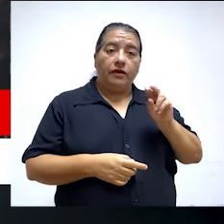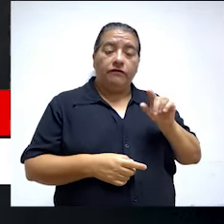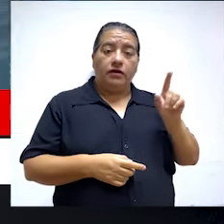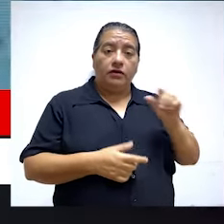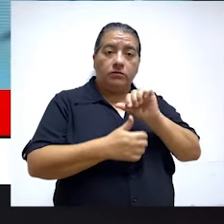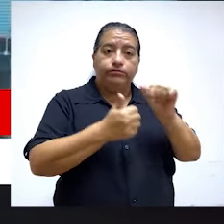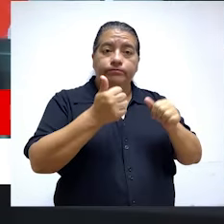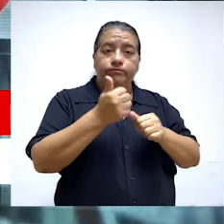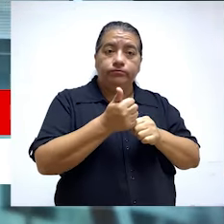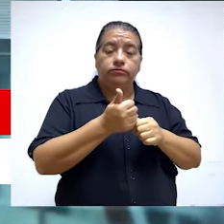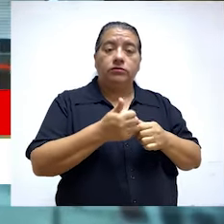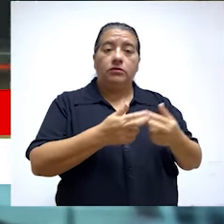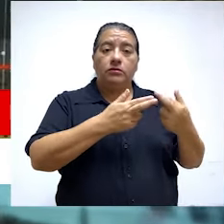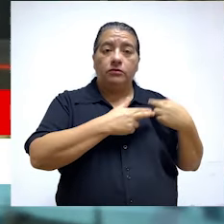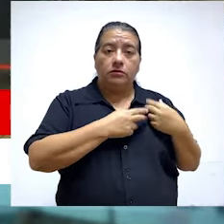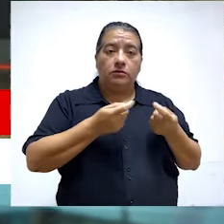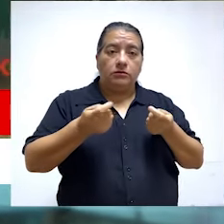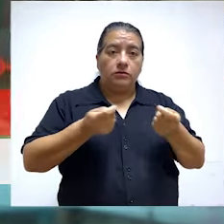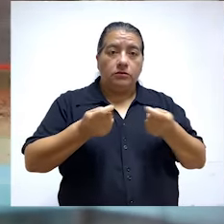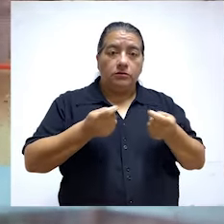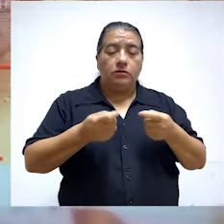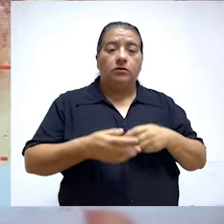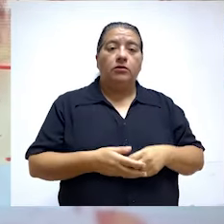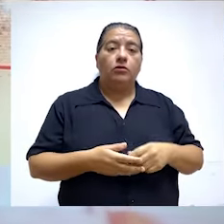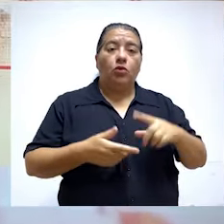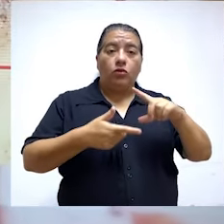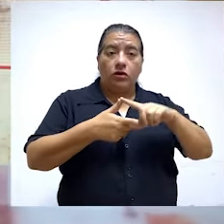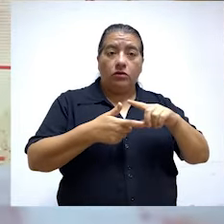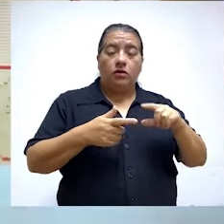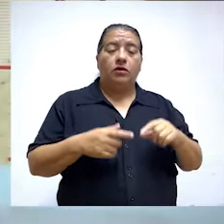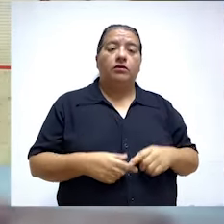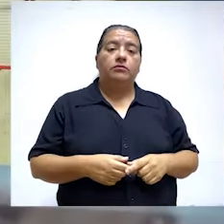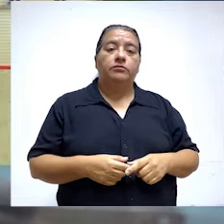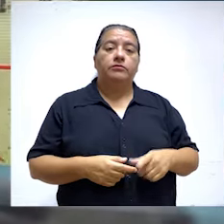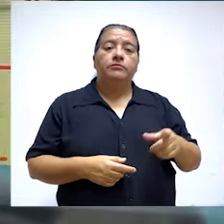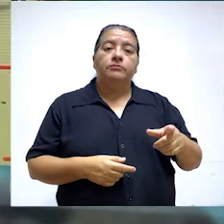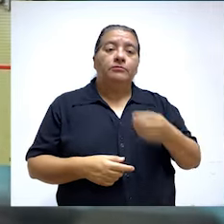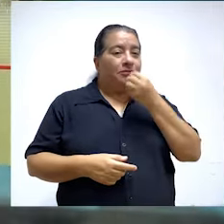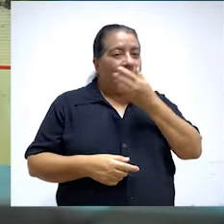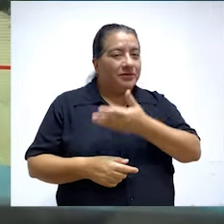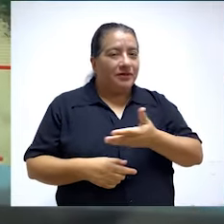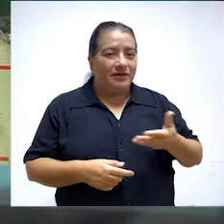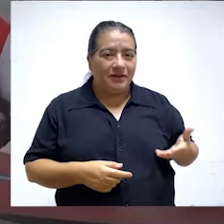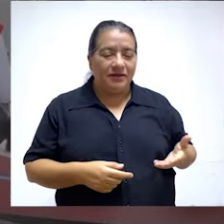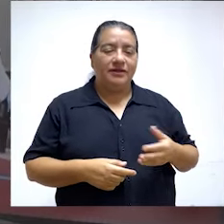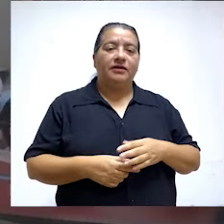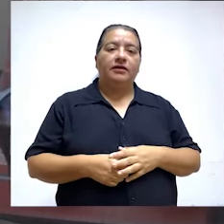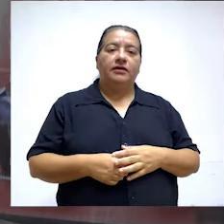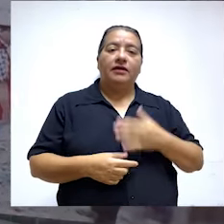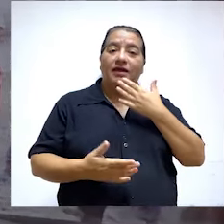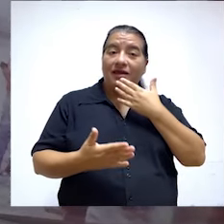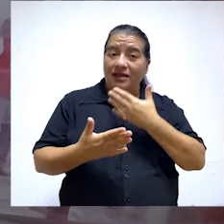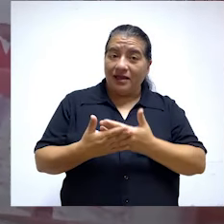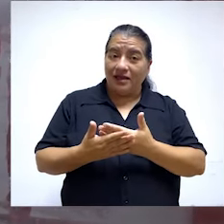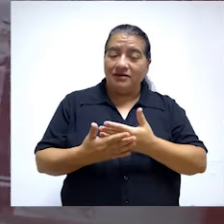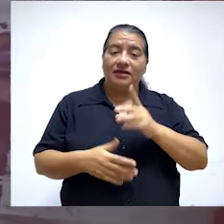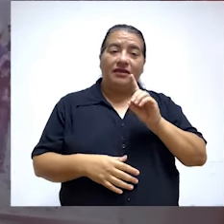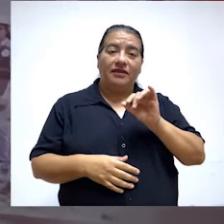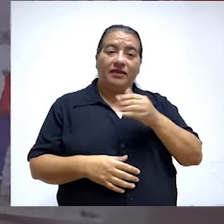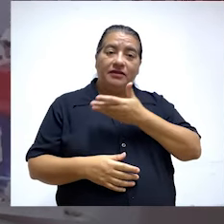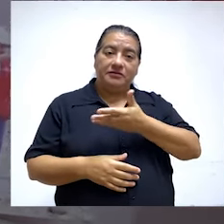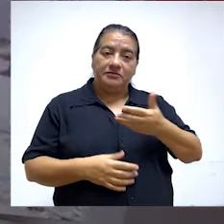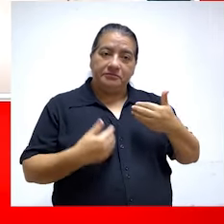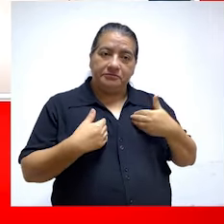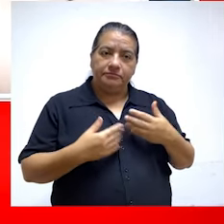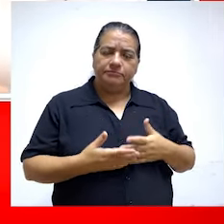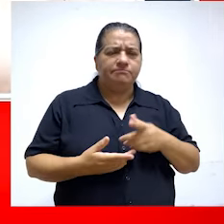Contraloría en el Ministerio de la Mujer y Poblaciones Vulnerables. ¿Cómo está doctora Dávila? Bienvenida a Contraloría TV. Buenos días Diana, muchas gracias por